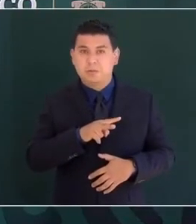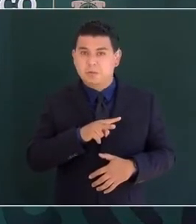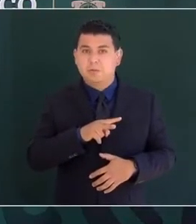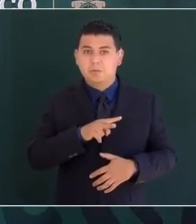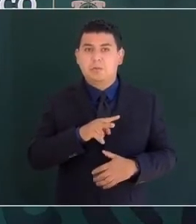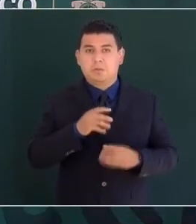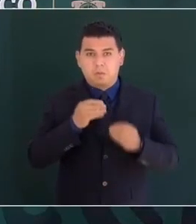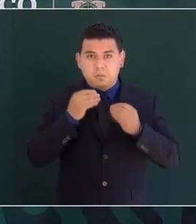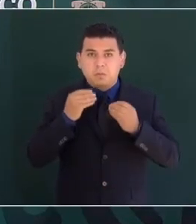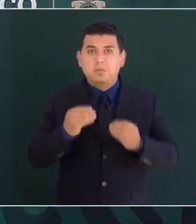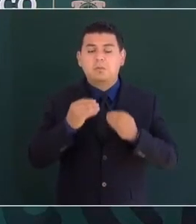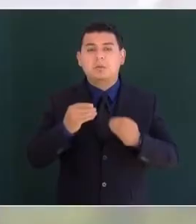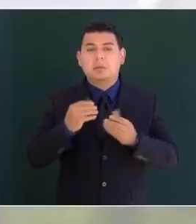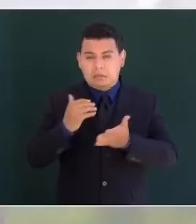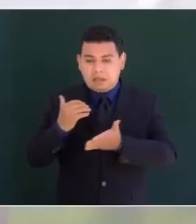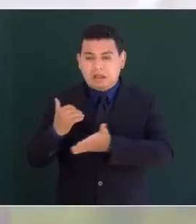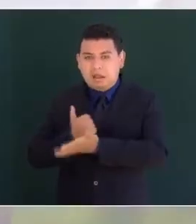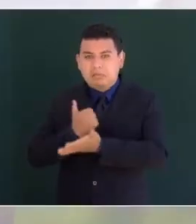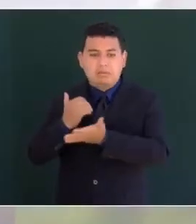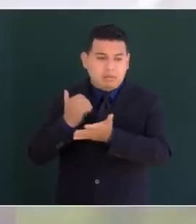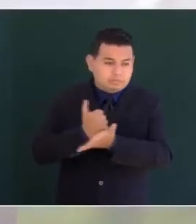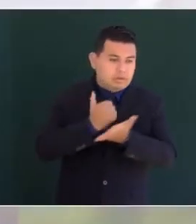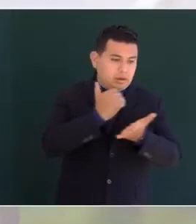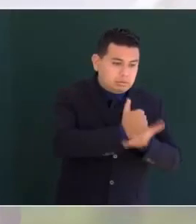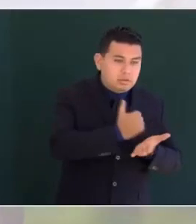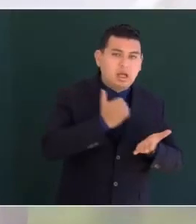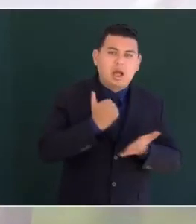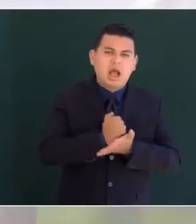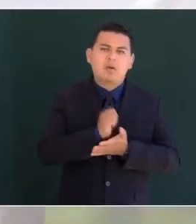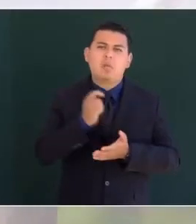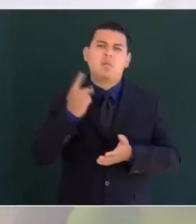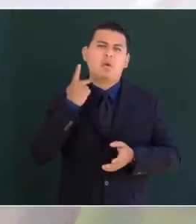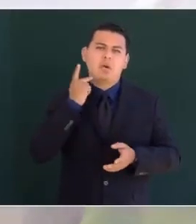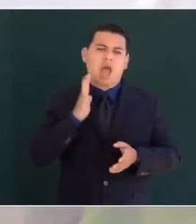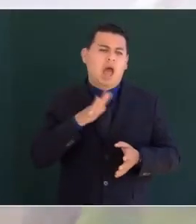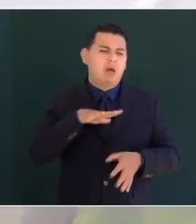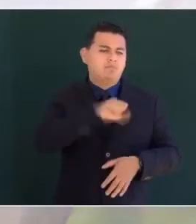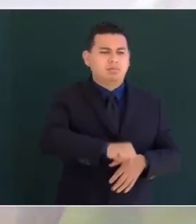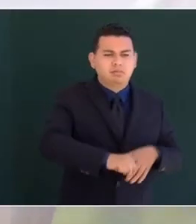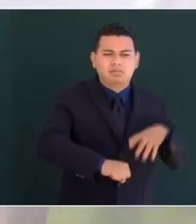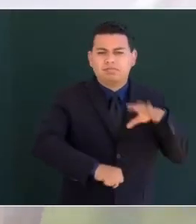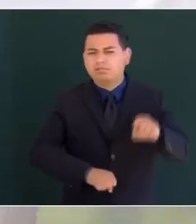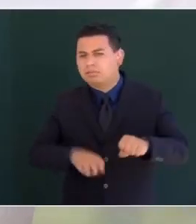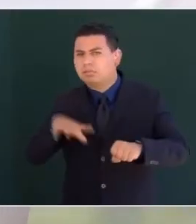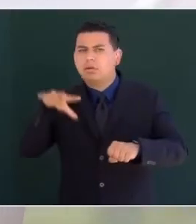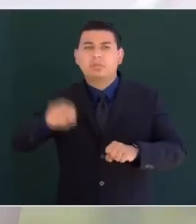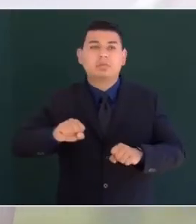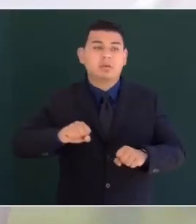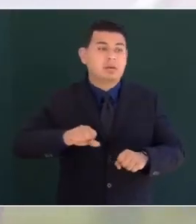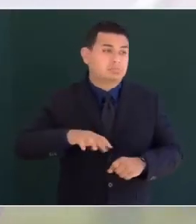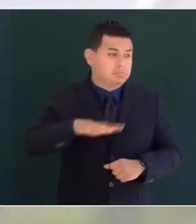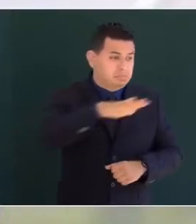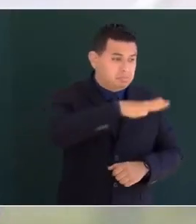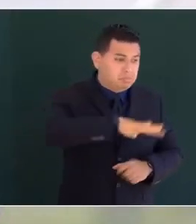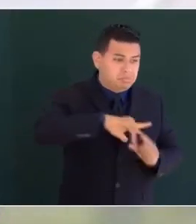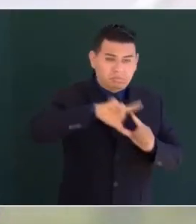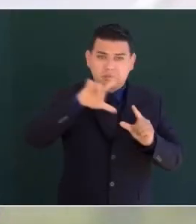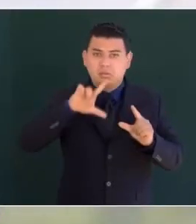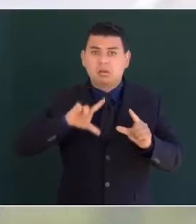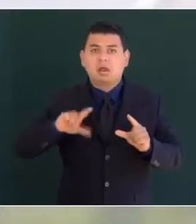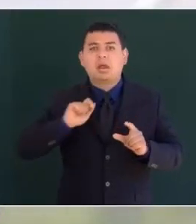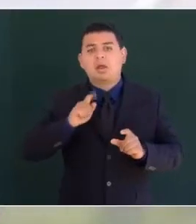la libertad política y que el naciente país ya no